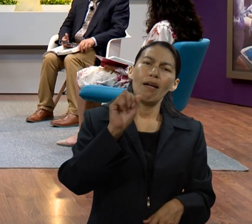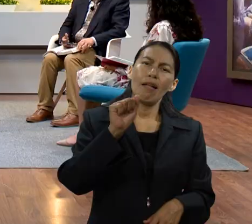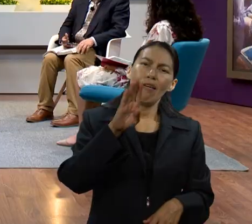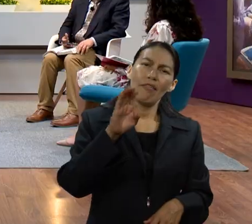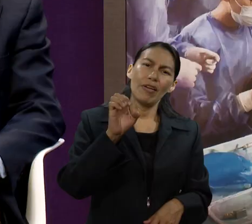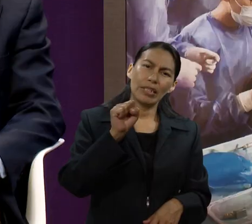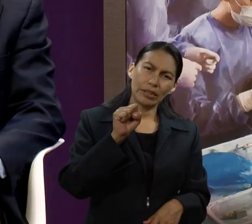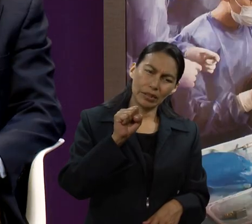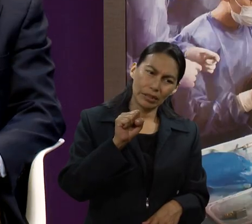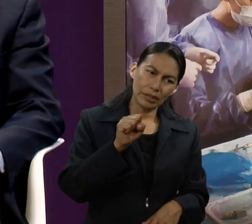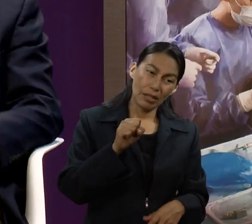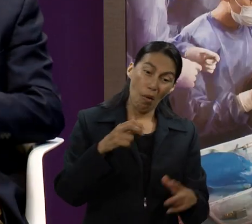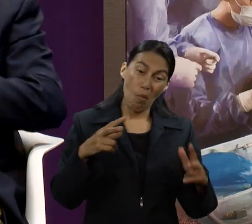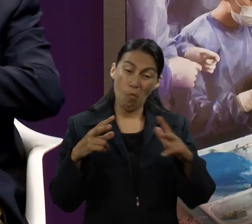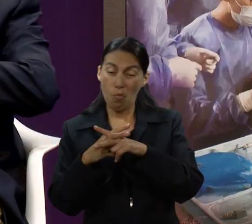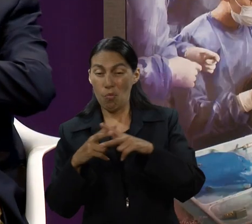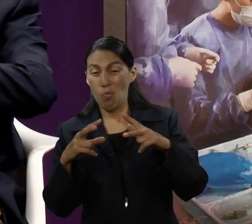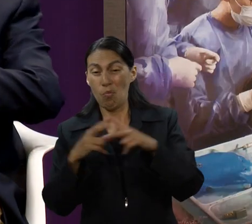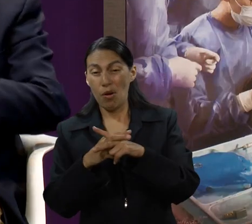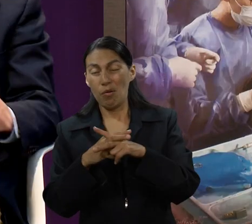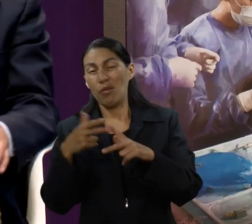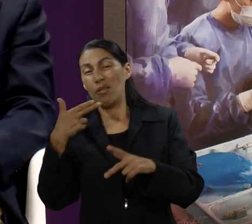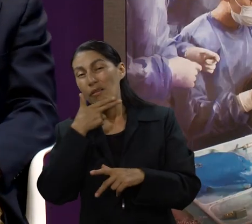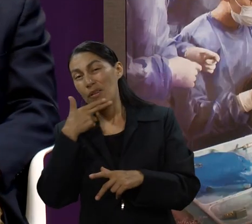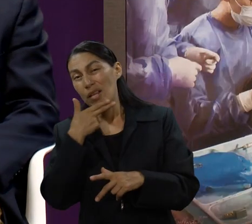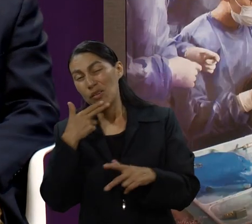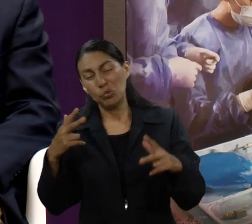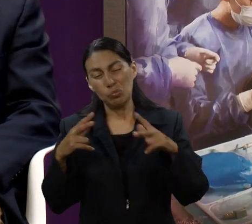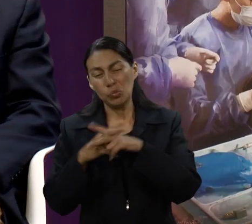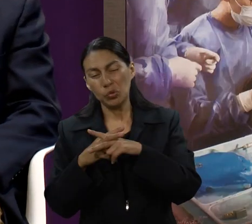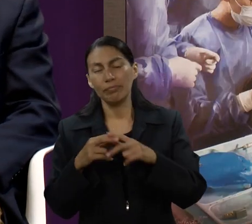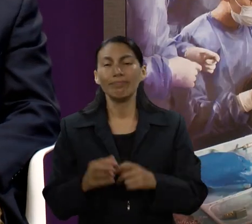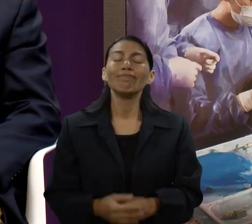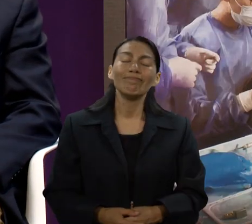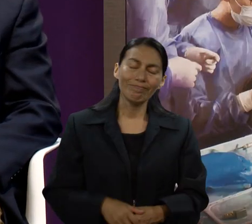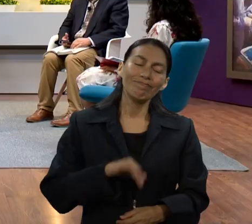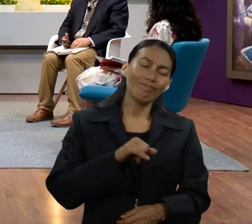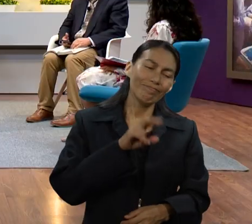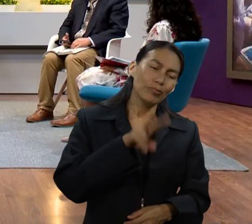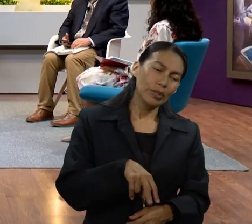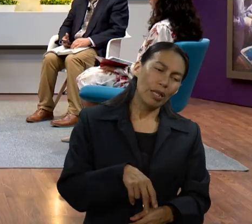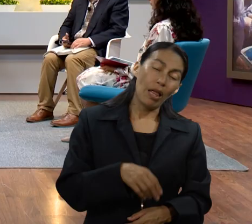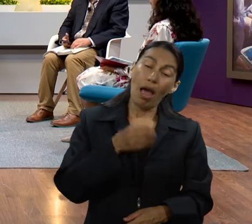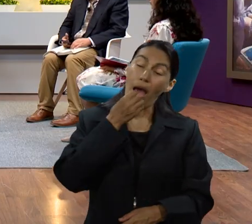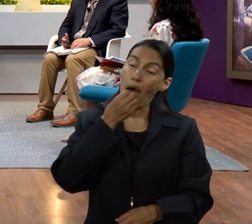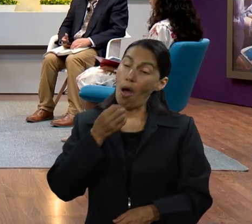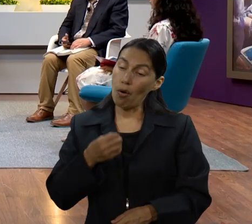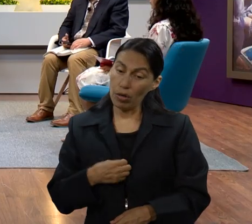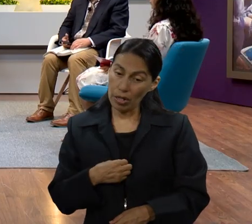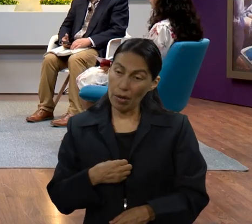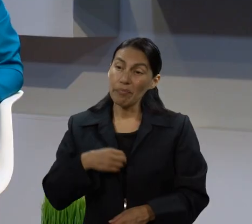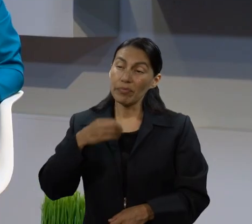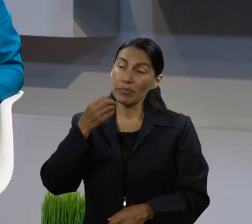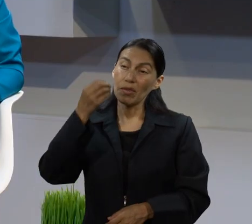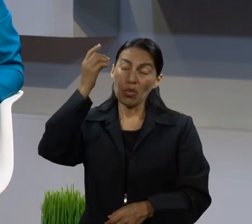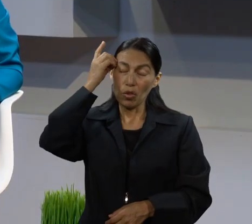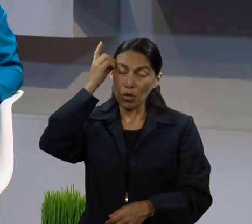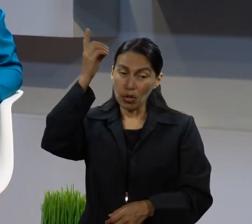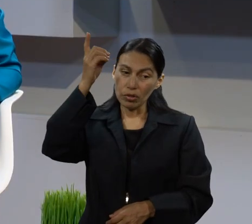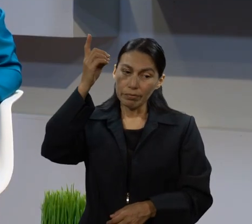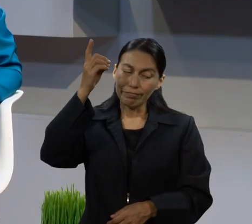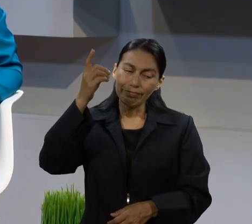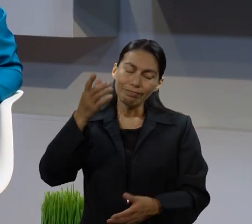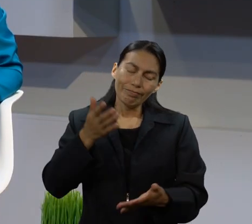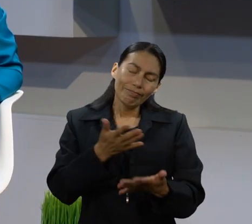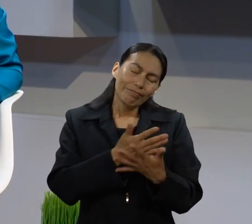árabes, ¿no? Que están en guerra para toda la vida con el pueblo hebreo. Aún así, Dios no